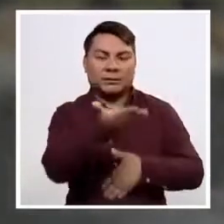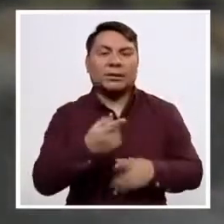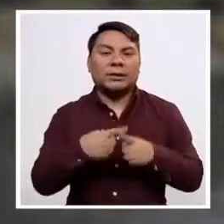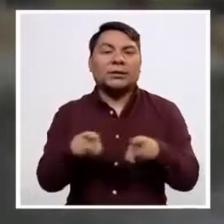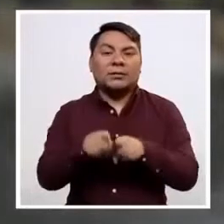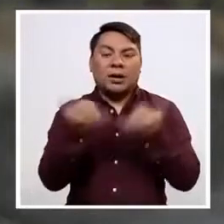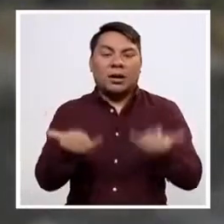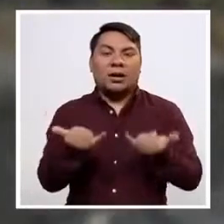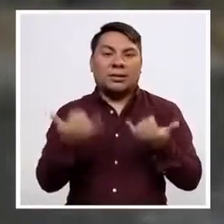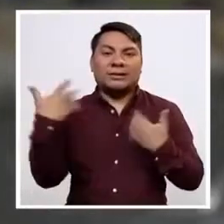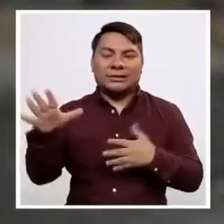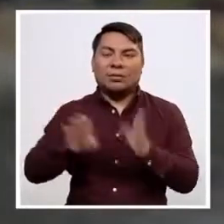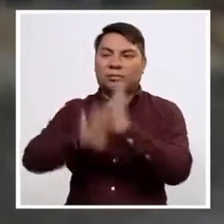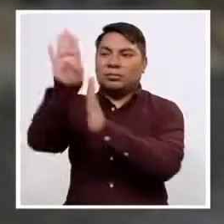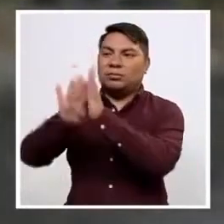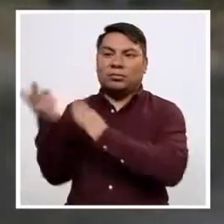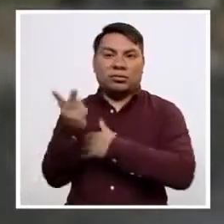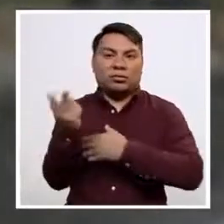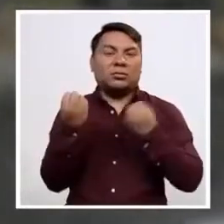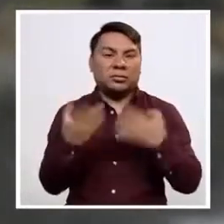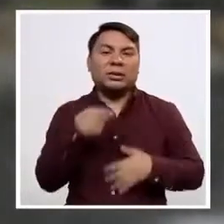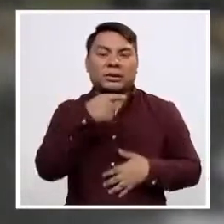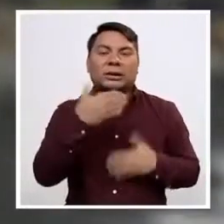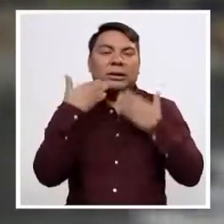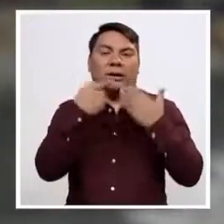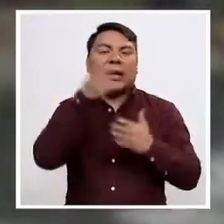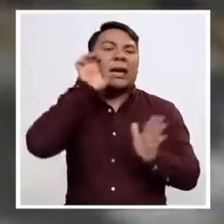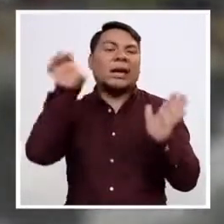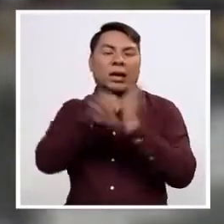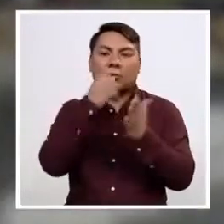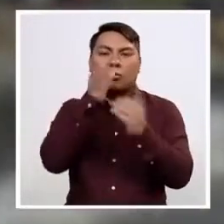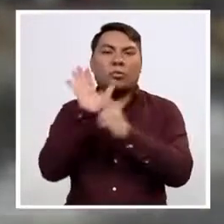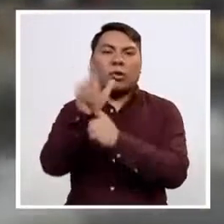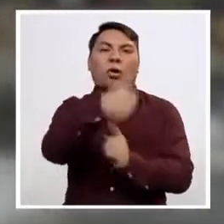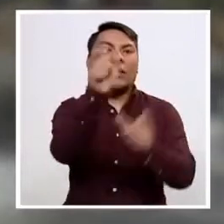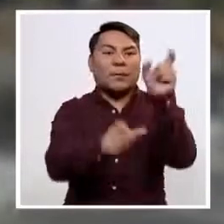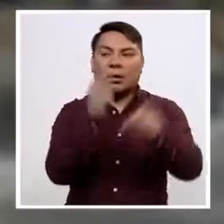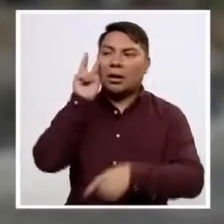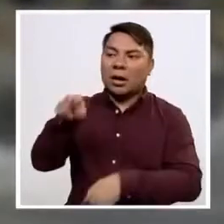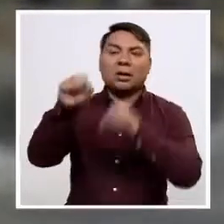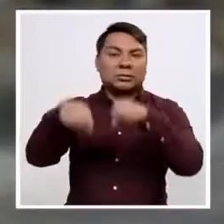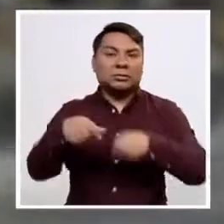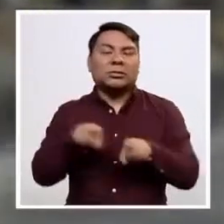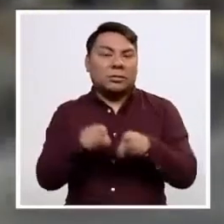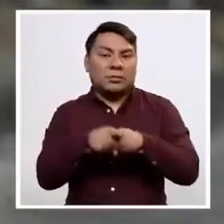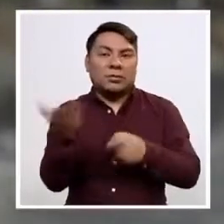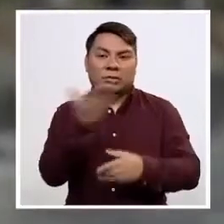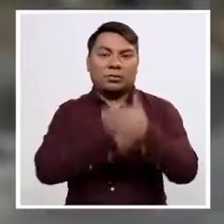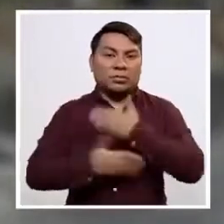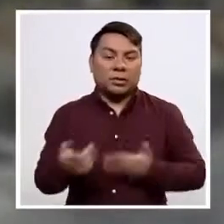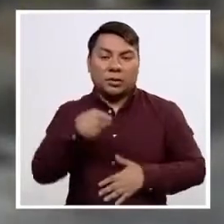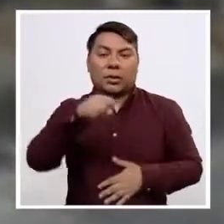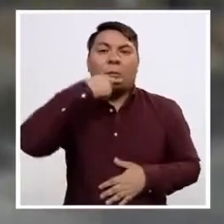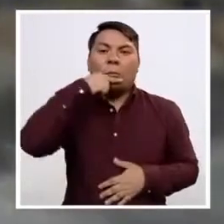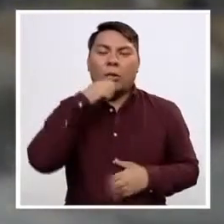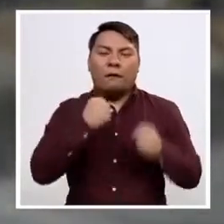Y seguramente ahora que están realizadas, pues deben de ser un gran ejemplo para otras personas que también cumplen este